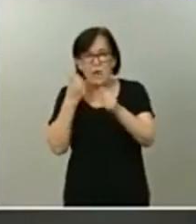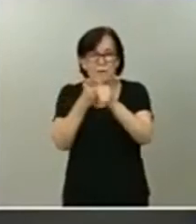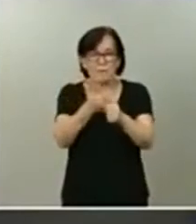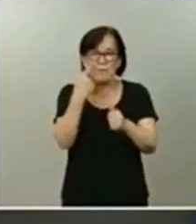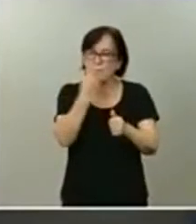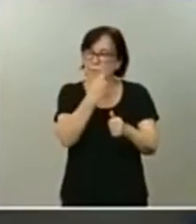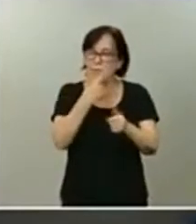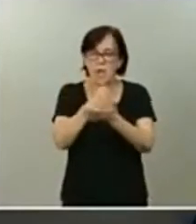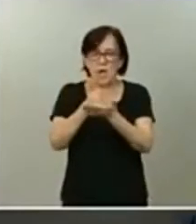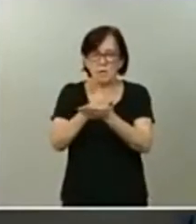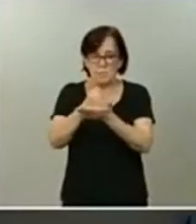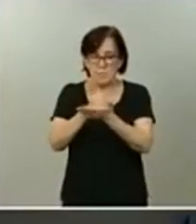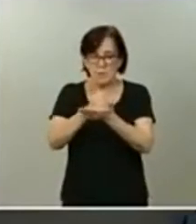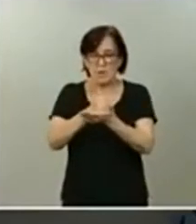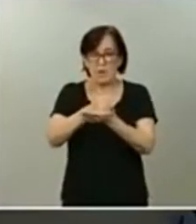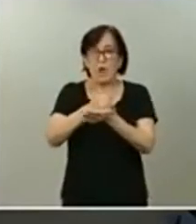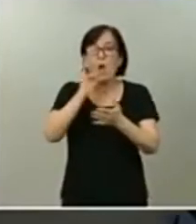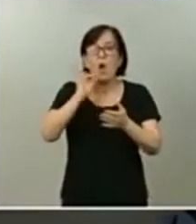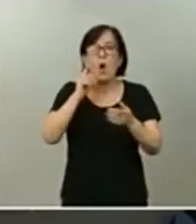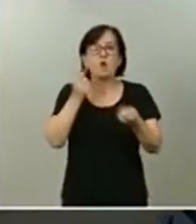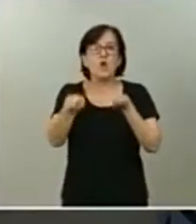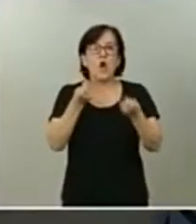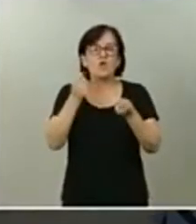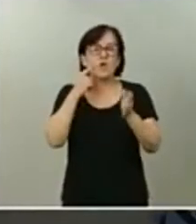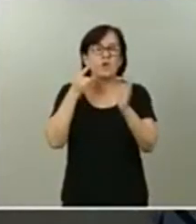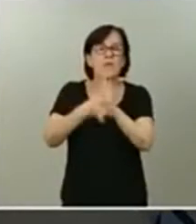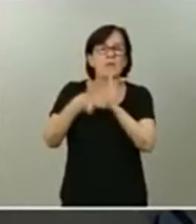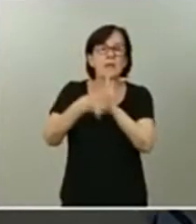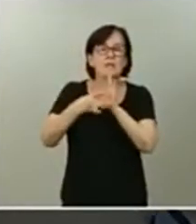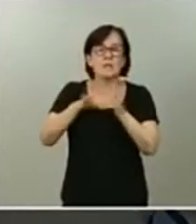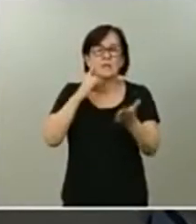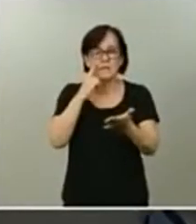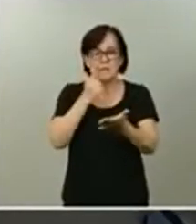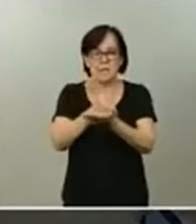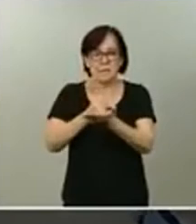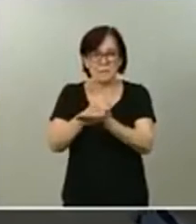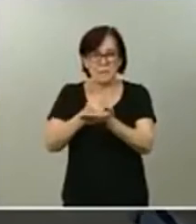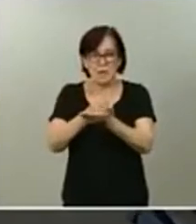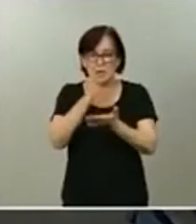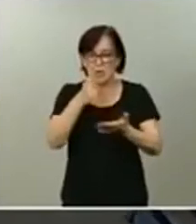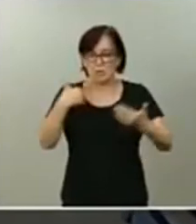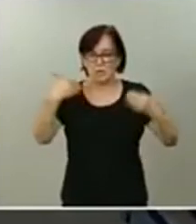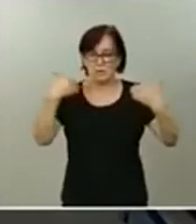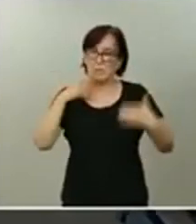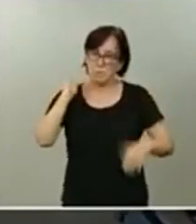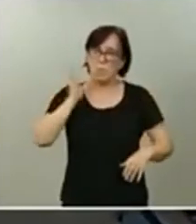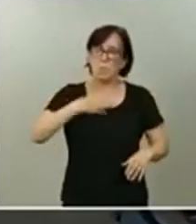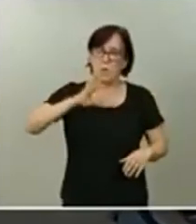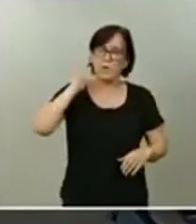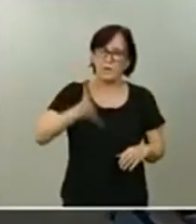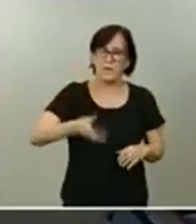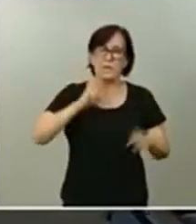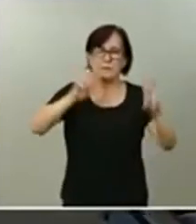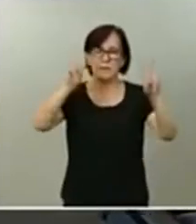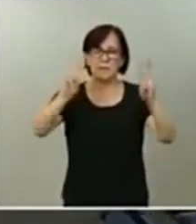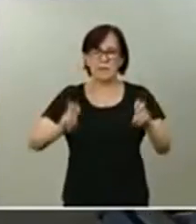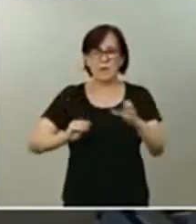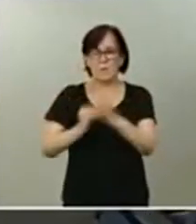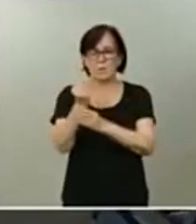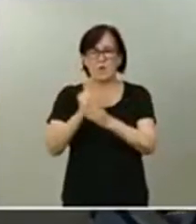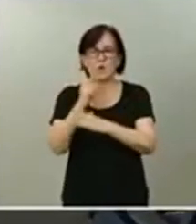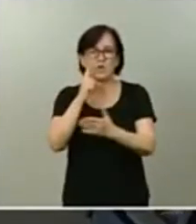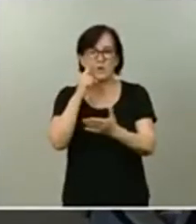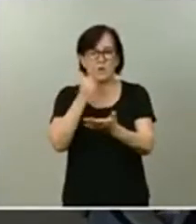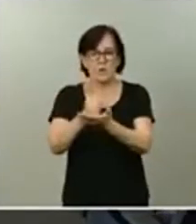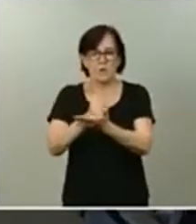de uso humano o el control de calidad de medicamentos con su potestad sancionadora en materia de productos farmacéuticos en el